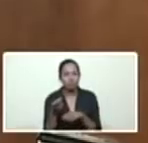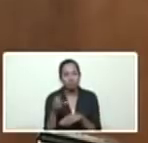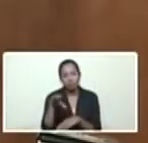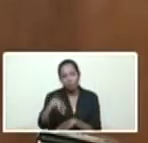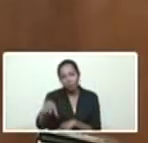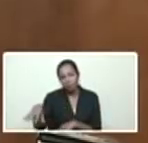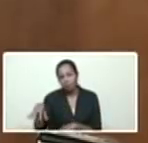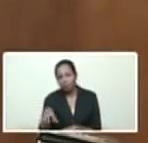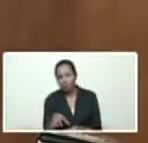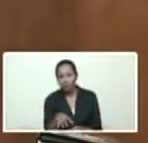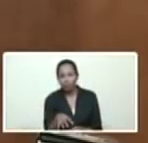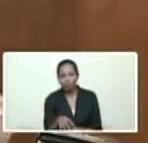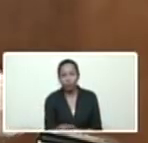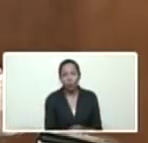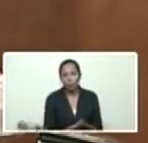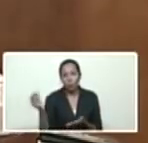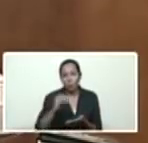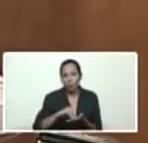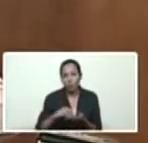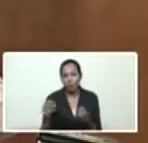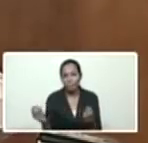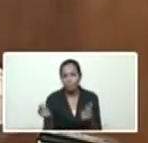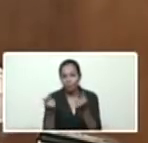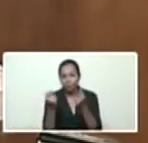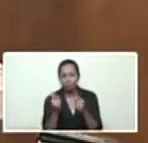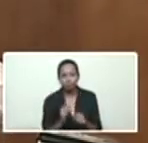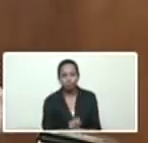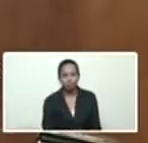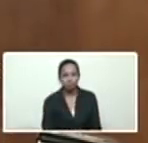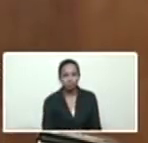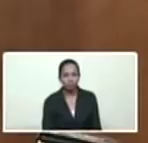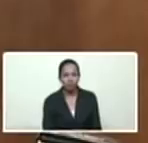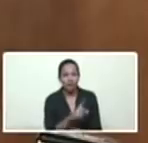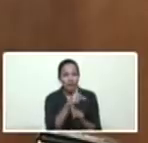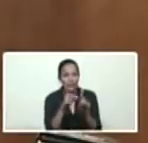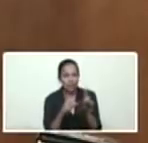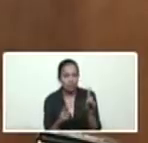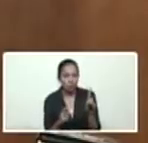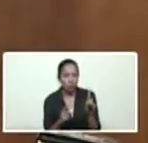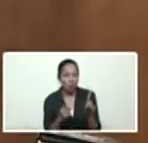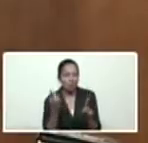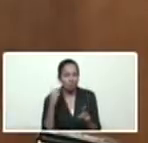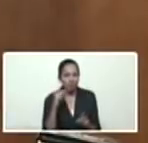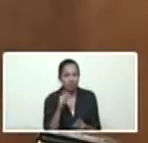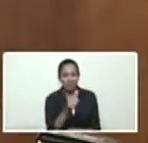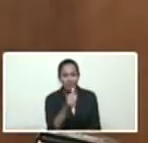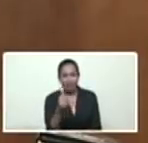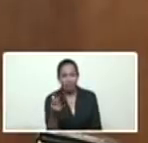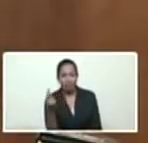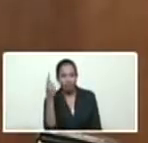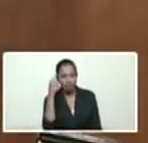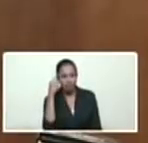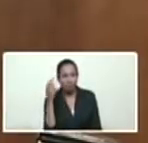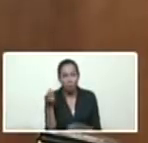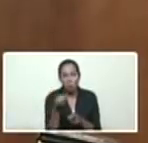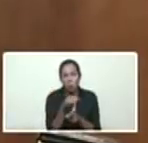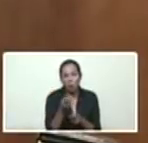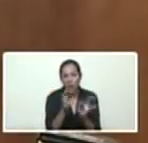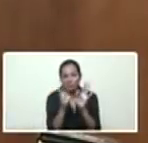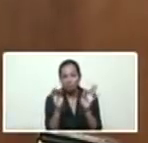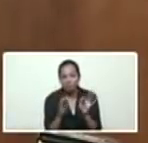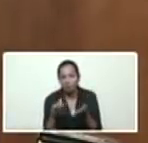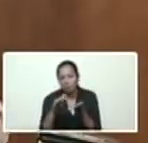reactivarlo de manera inmediata los estados mayores eléctricos deben funcionar a diario para buscar respuestas